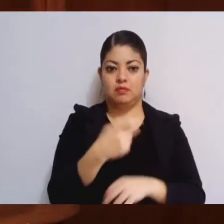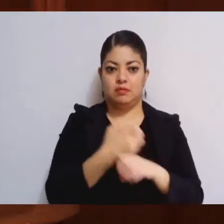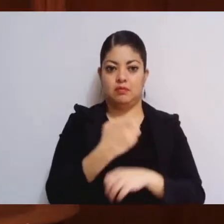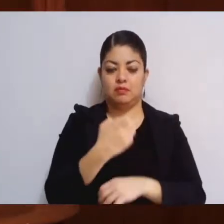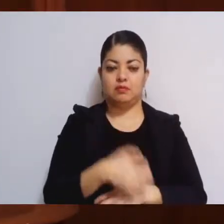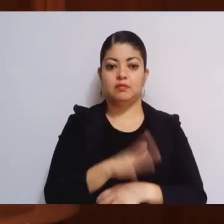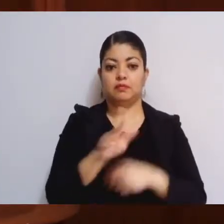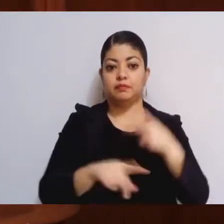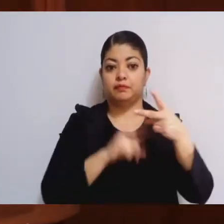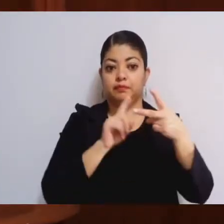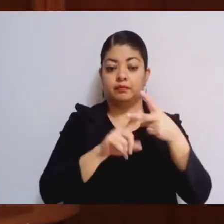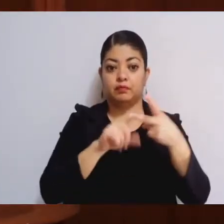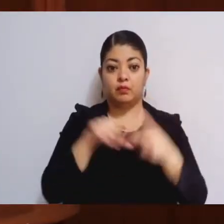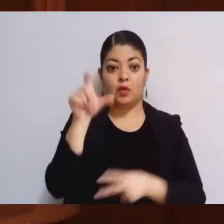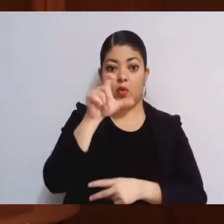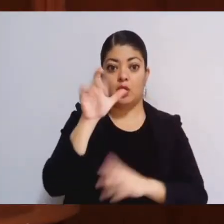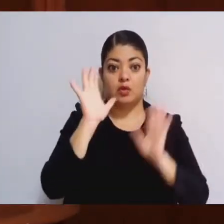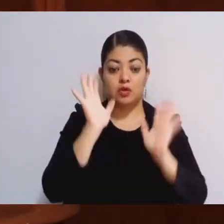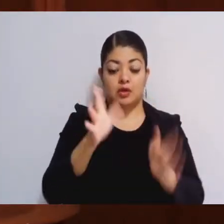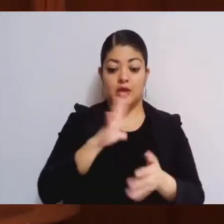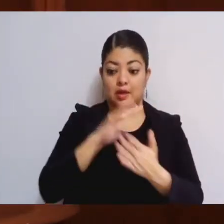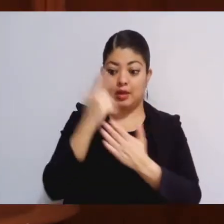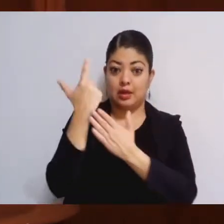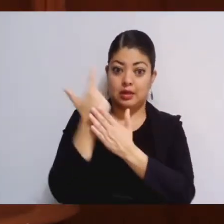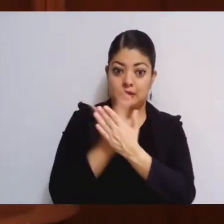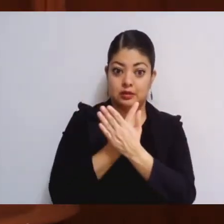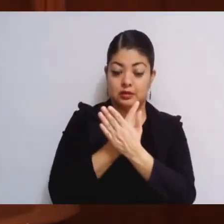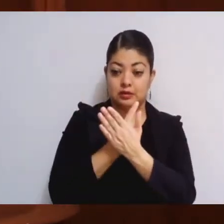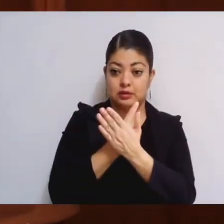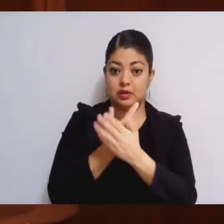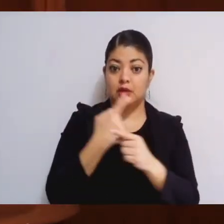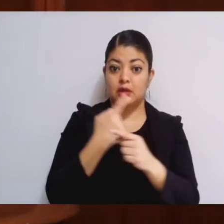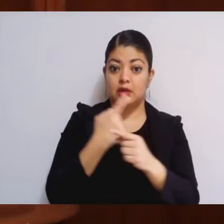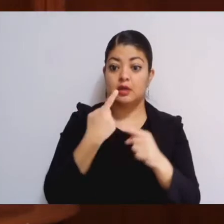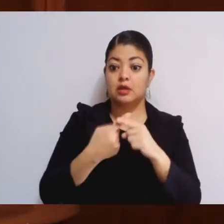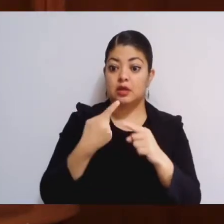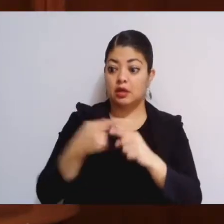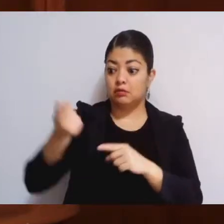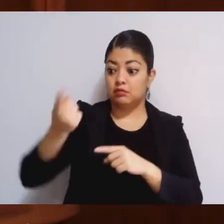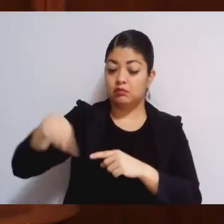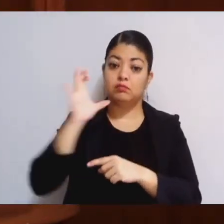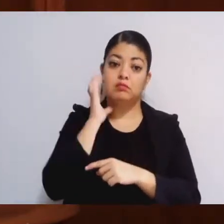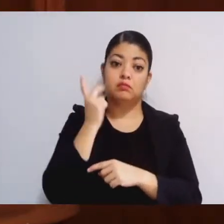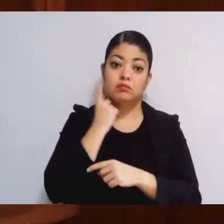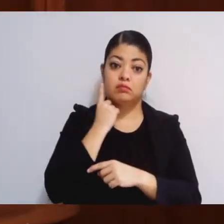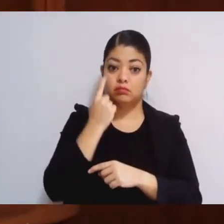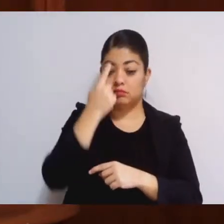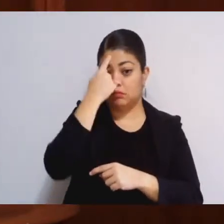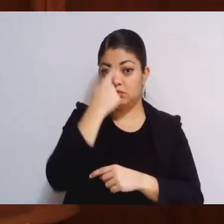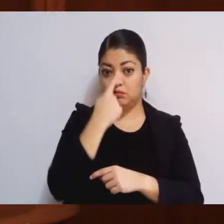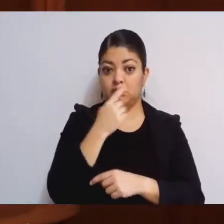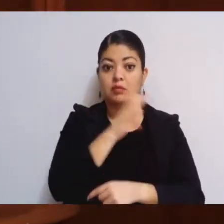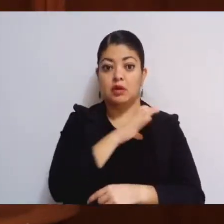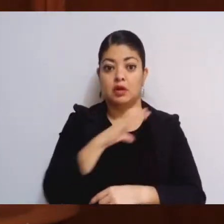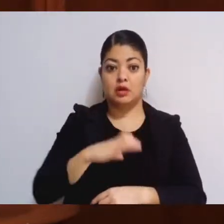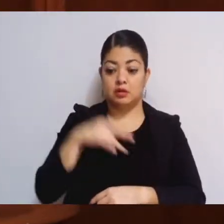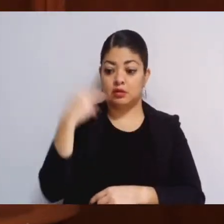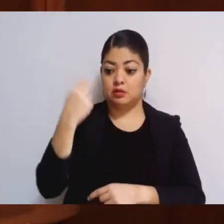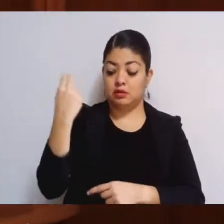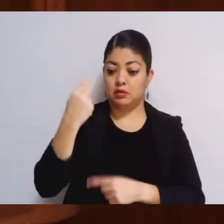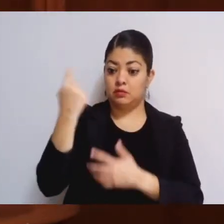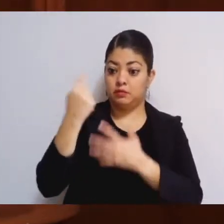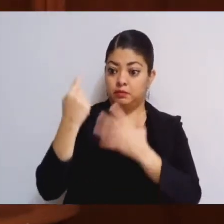Segundo, una vez recibida la lista, remitida por la legislatura con hasta 10 candidatas y candidatos, el